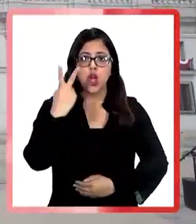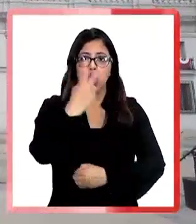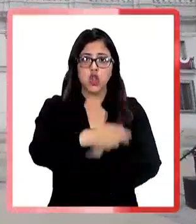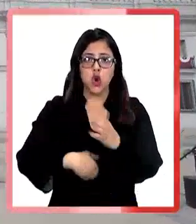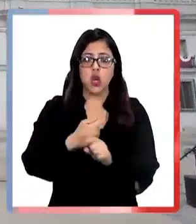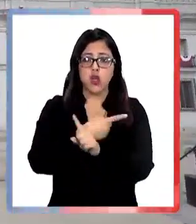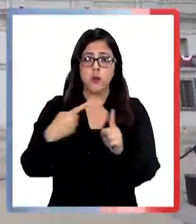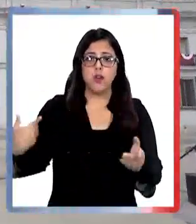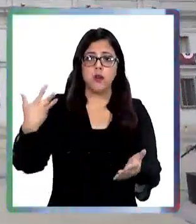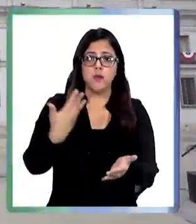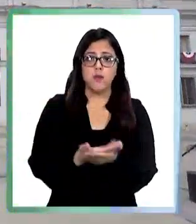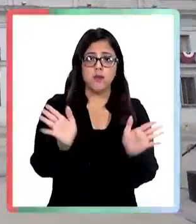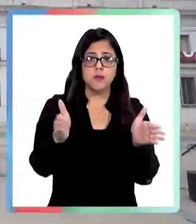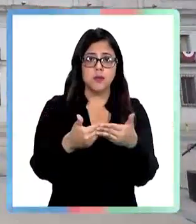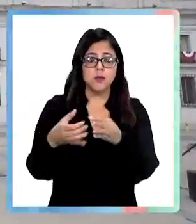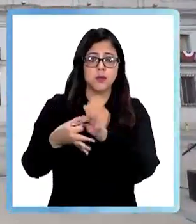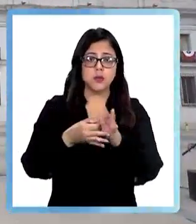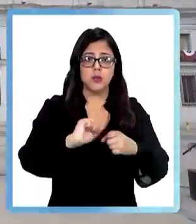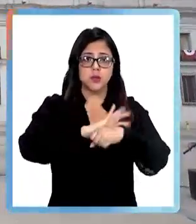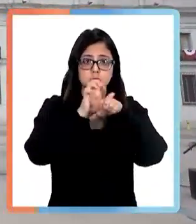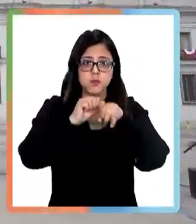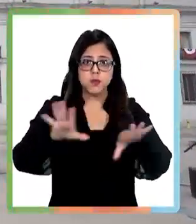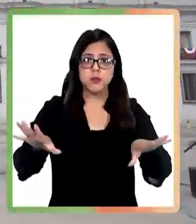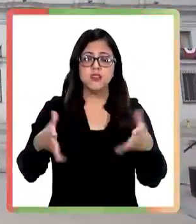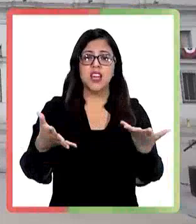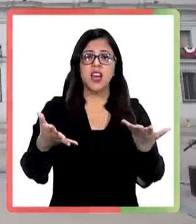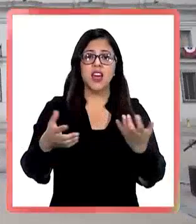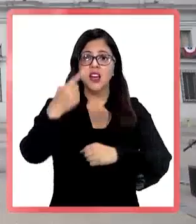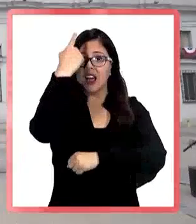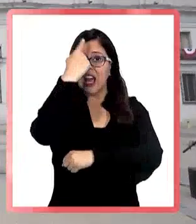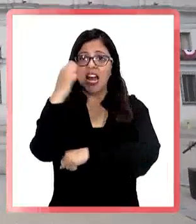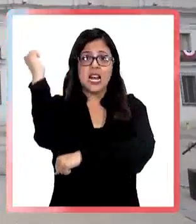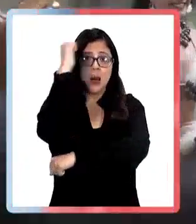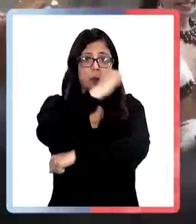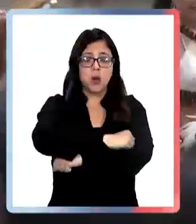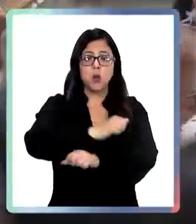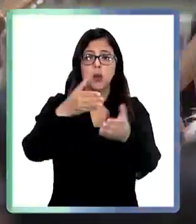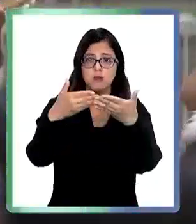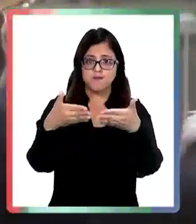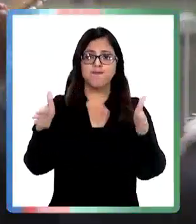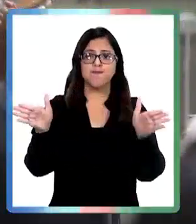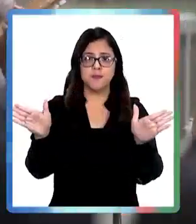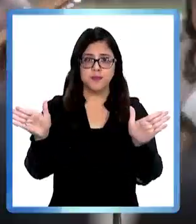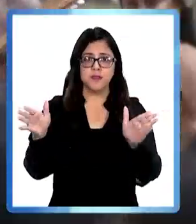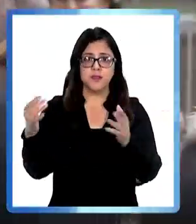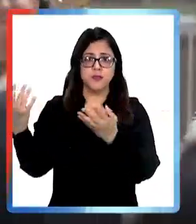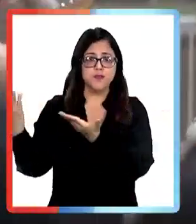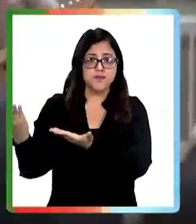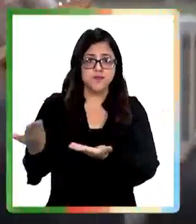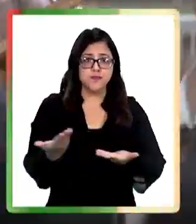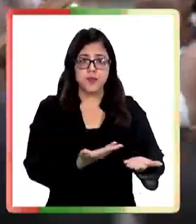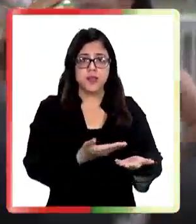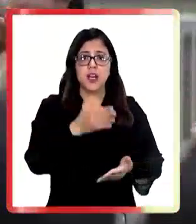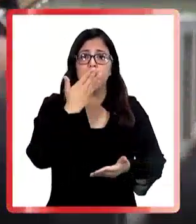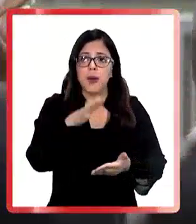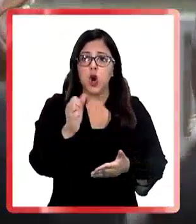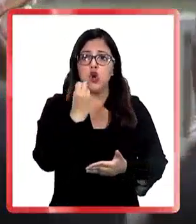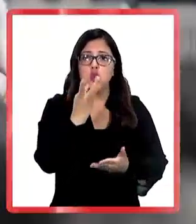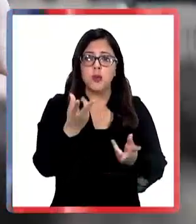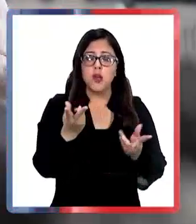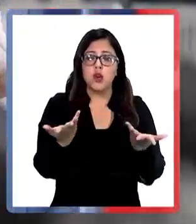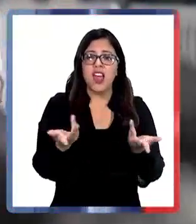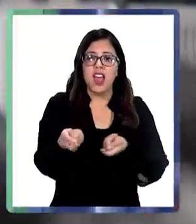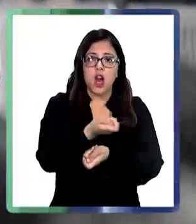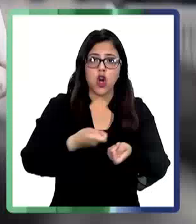de dos años y medio cerrada producto de la pandemia, la isla de Rapa Nui abre sus puertas definitivamente. Se espera mejorar las cifras